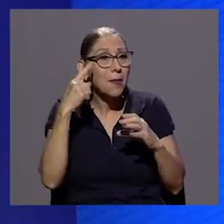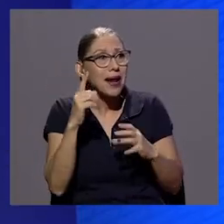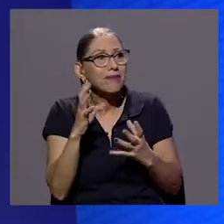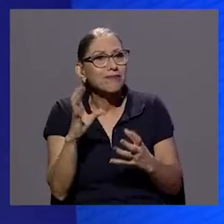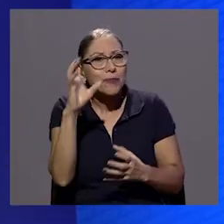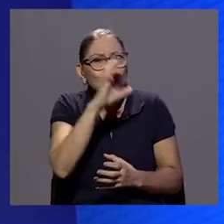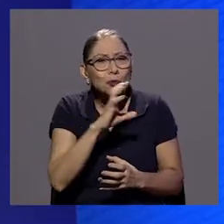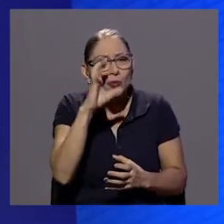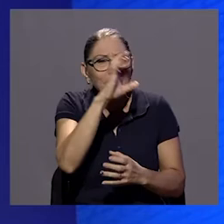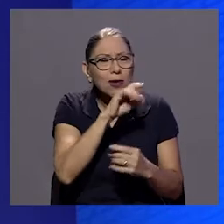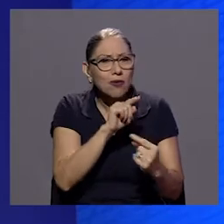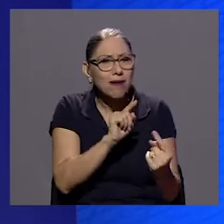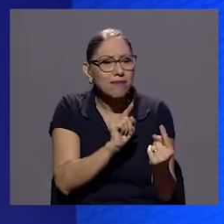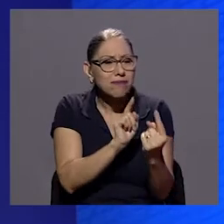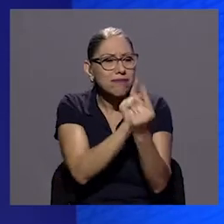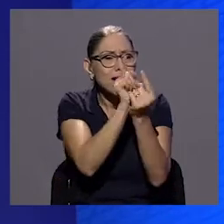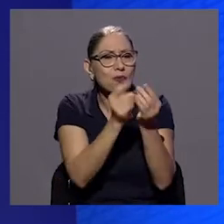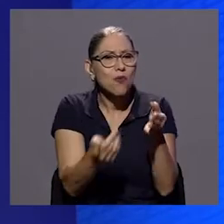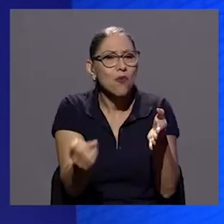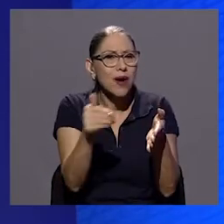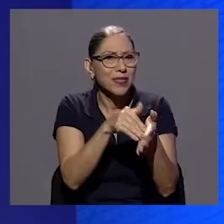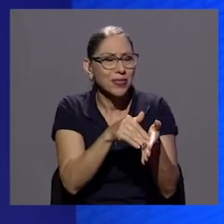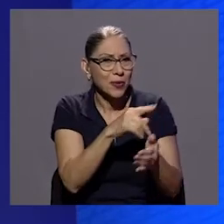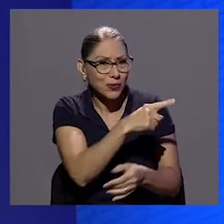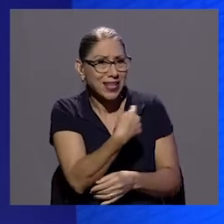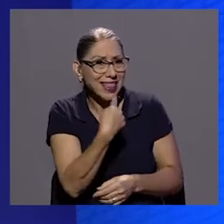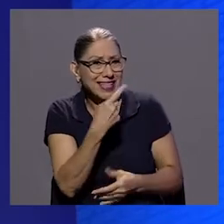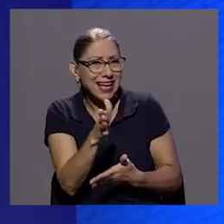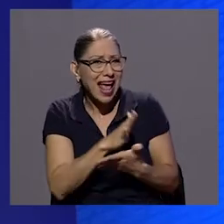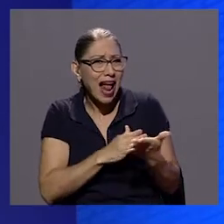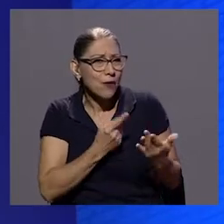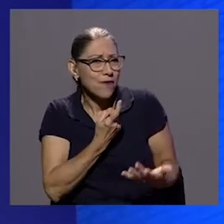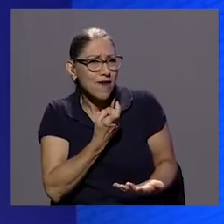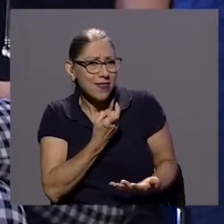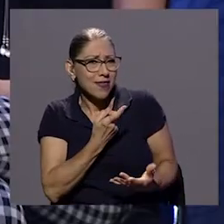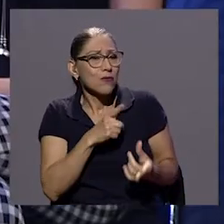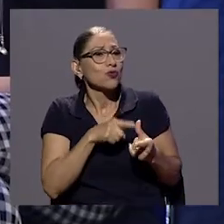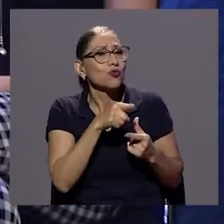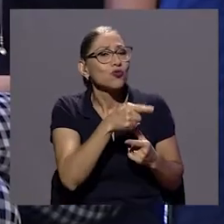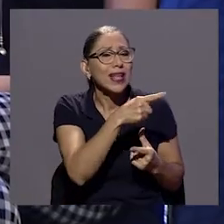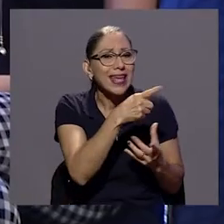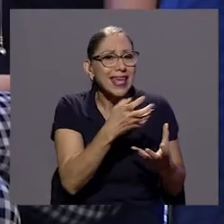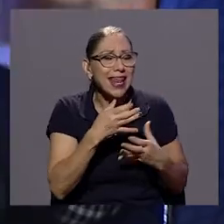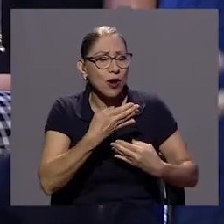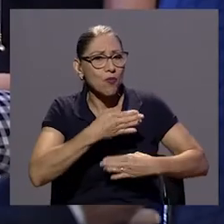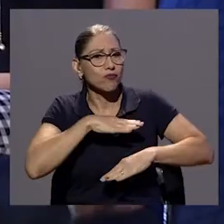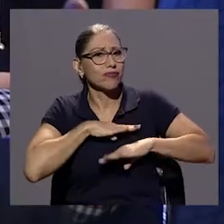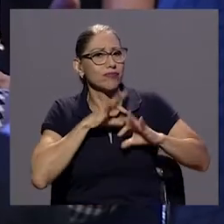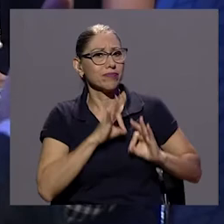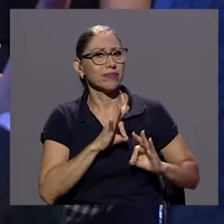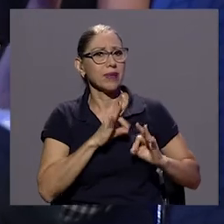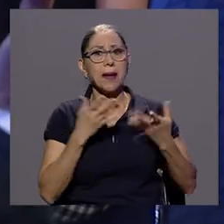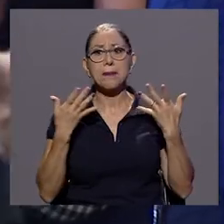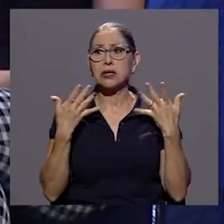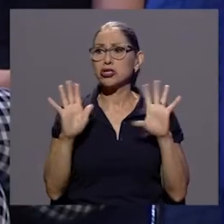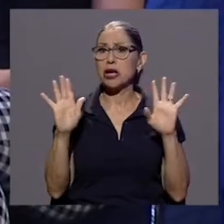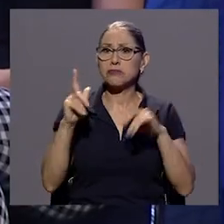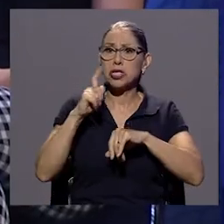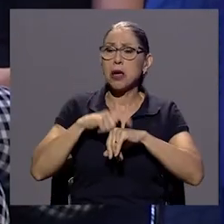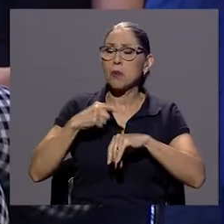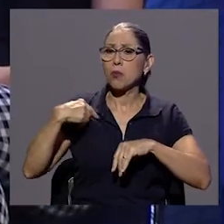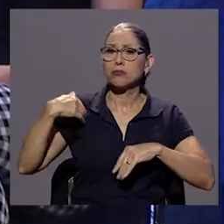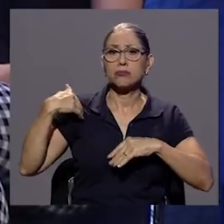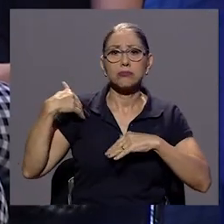de esa fisura que hablas de solventarla ¿verdad? pero ya el tiempo pasó y